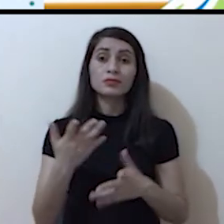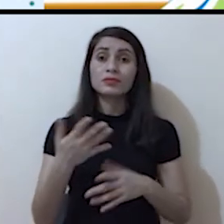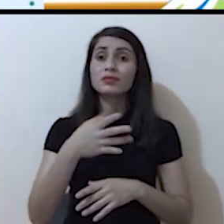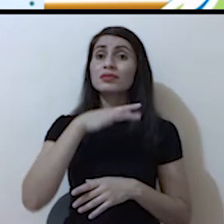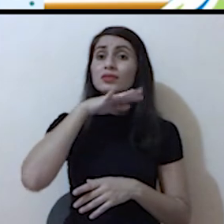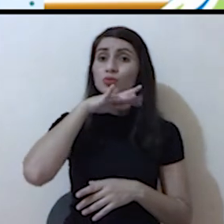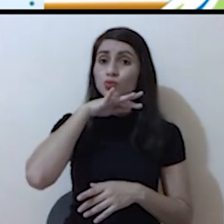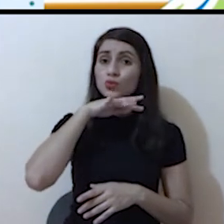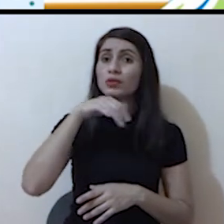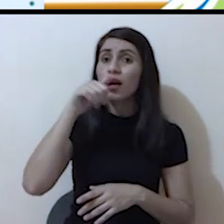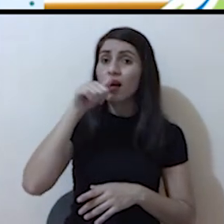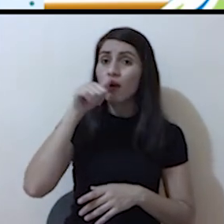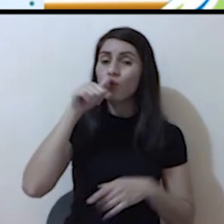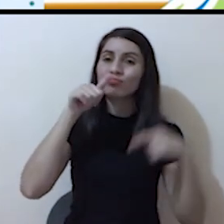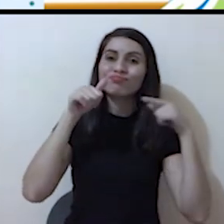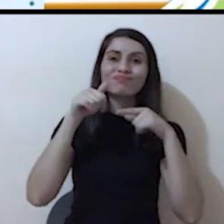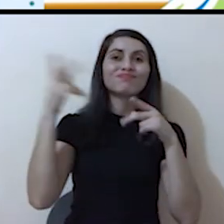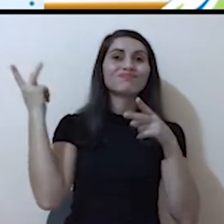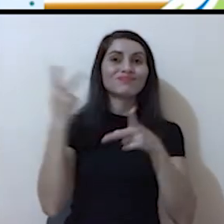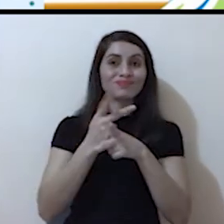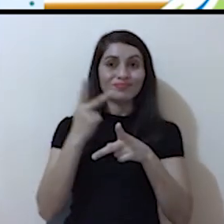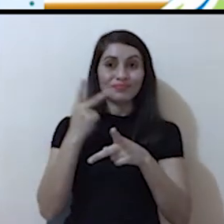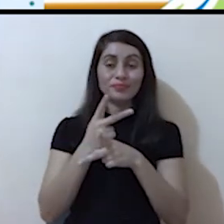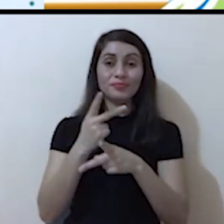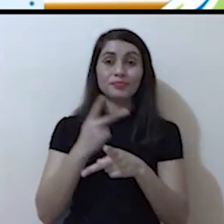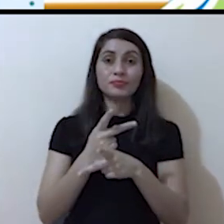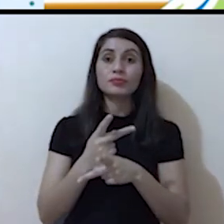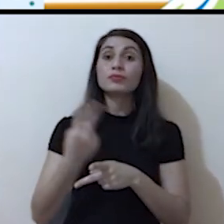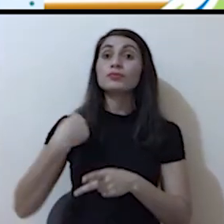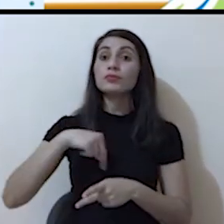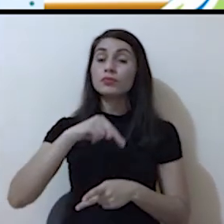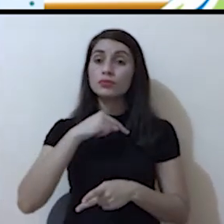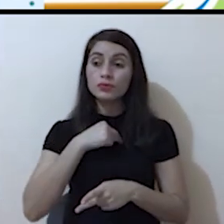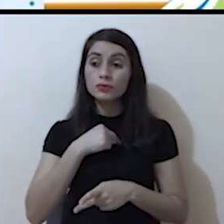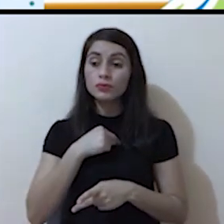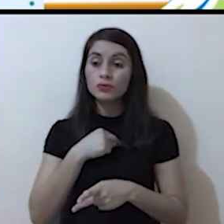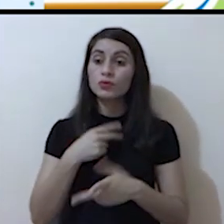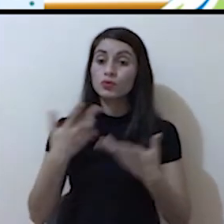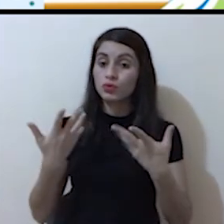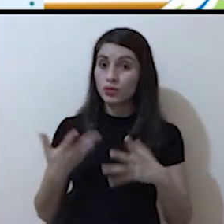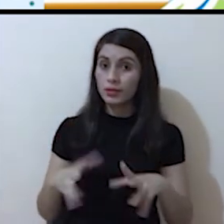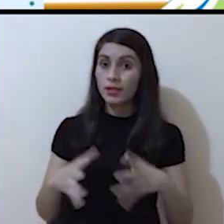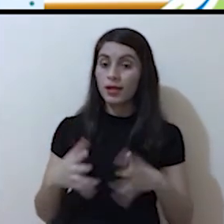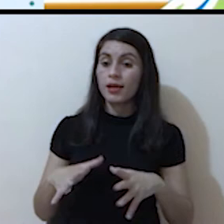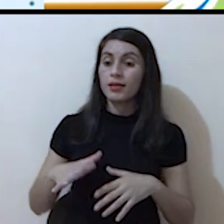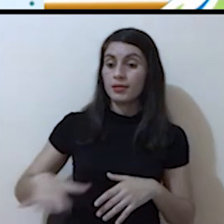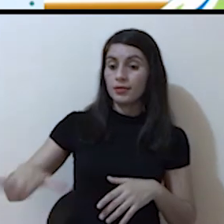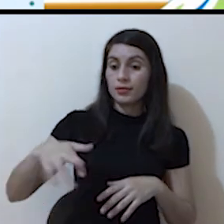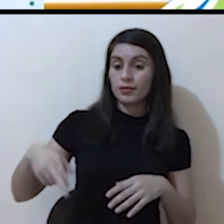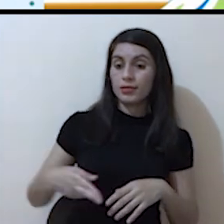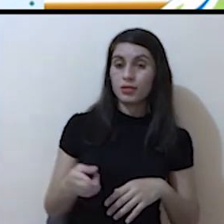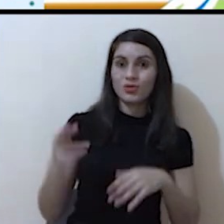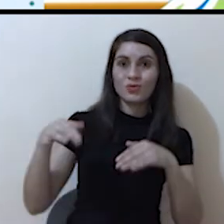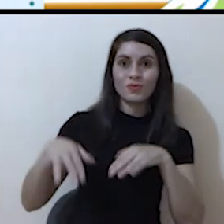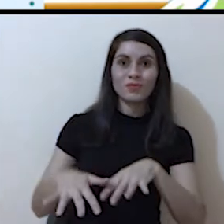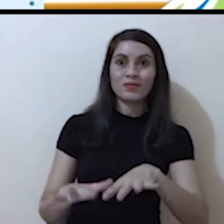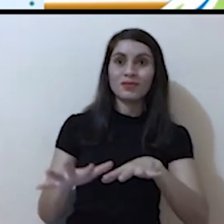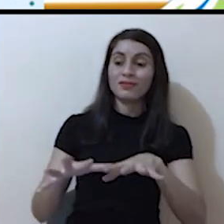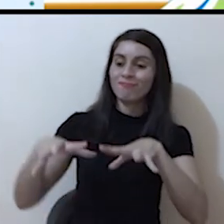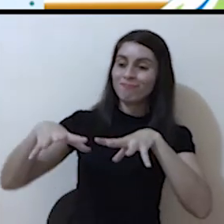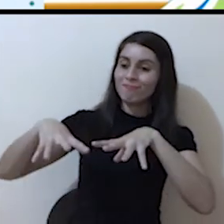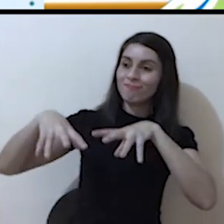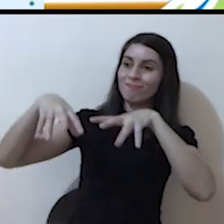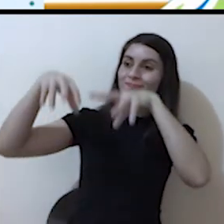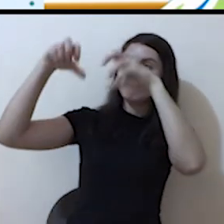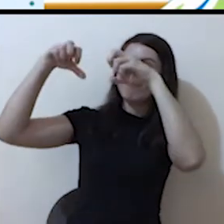muy peligrosa. Si puedes observar, esa agua que nosotros contaminamos en las fuentes, luego regresará a